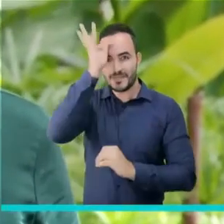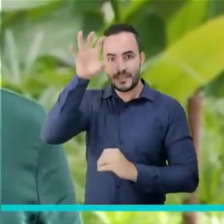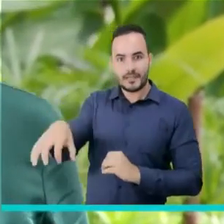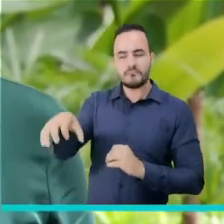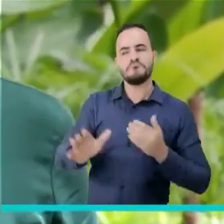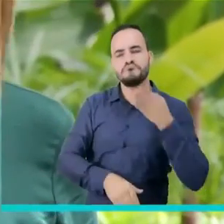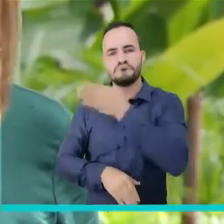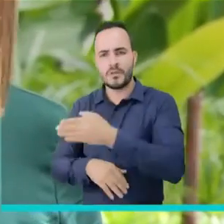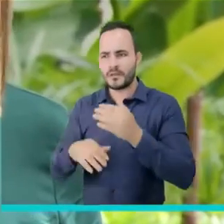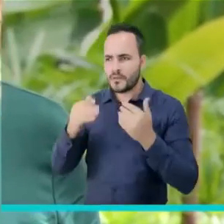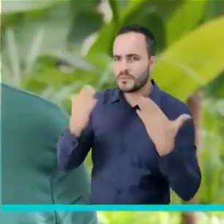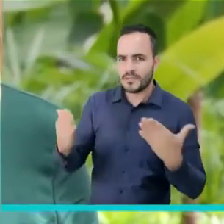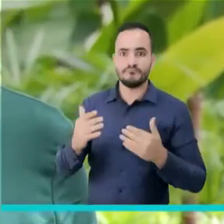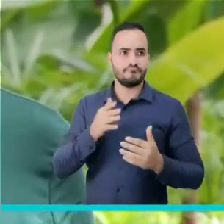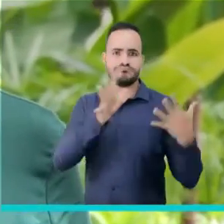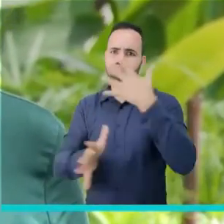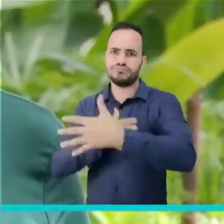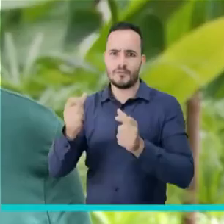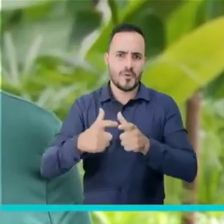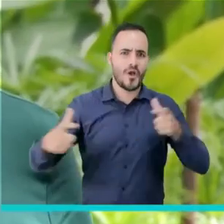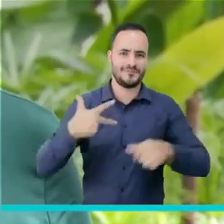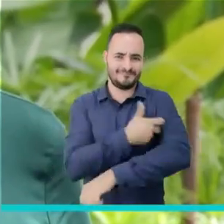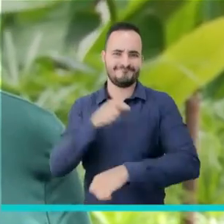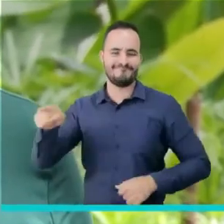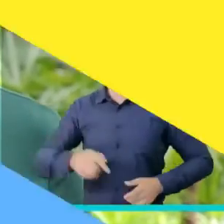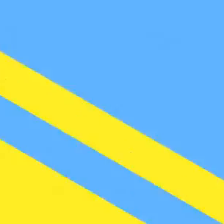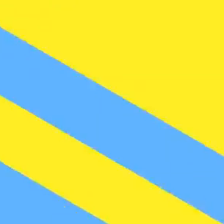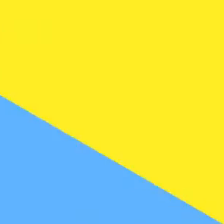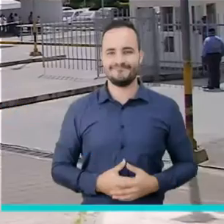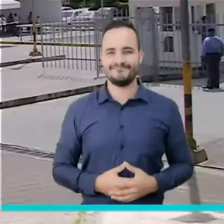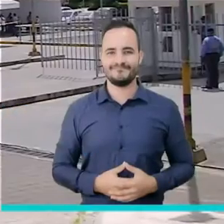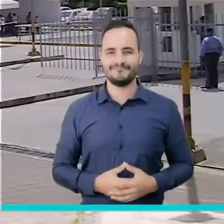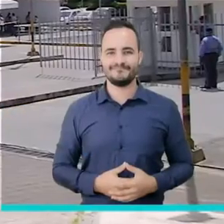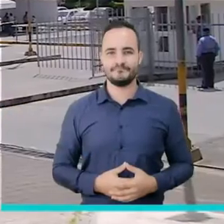la clínica de la 80, uno de los puntos con mayor número de personas vacunadas.